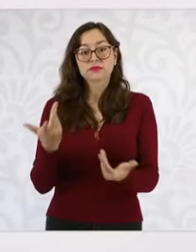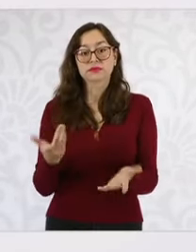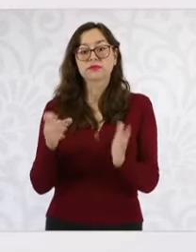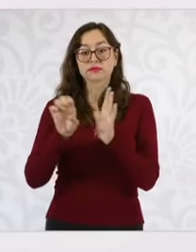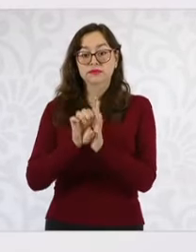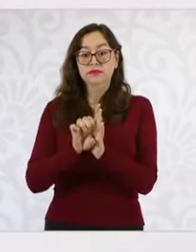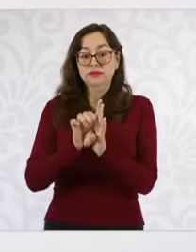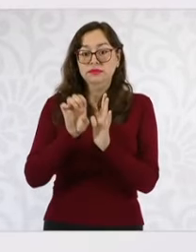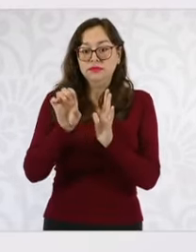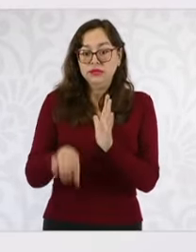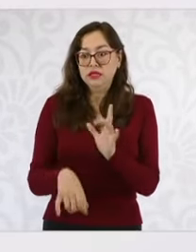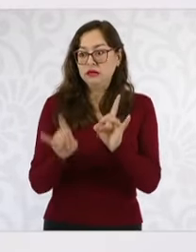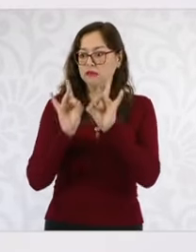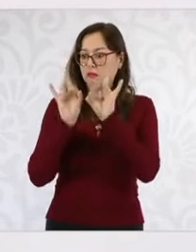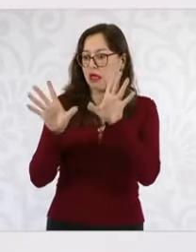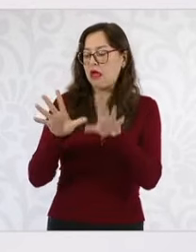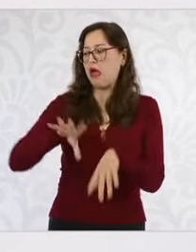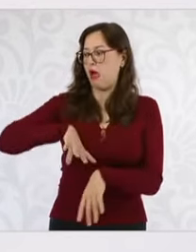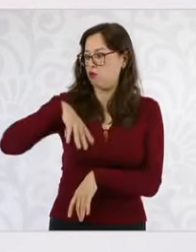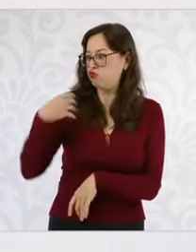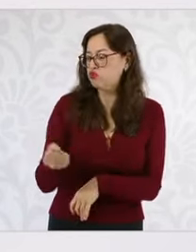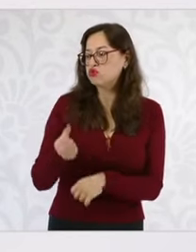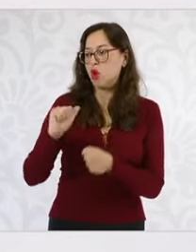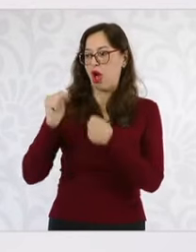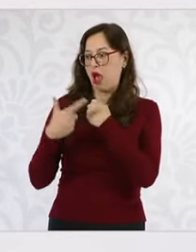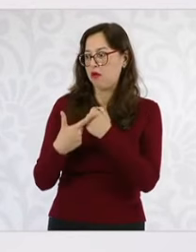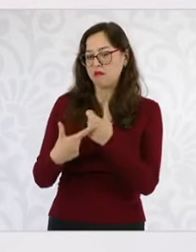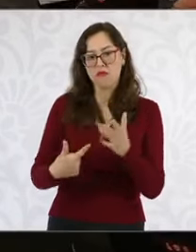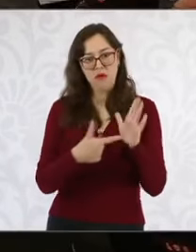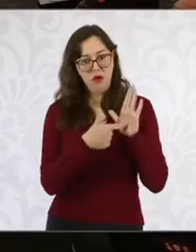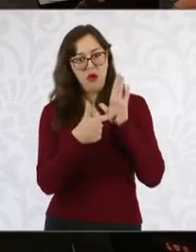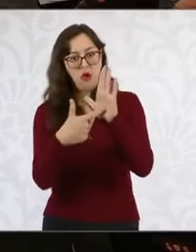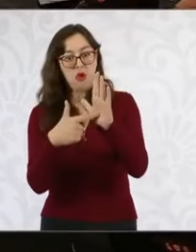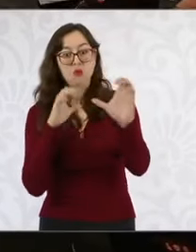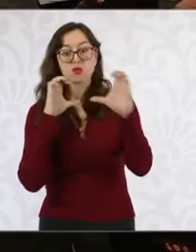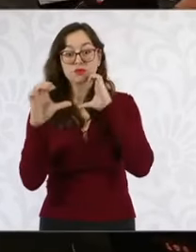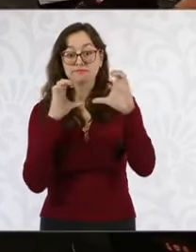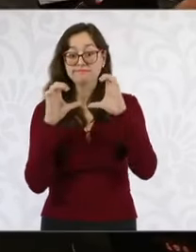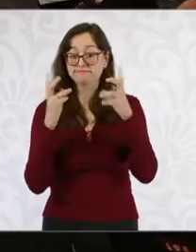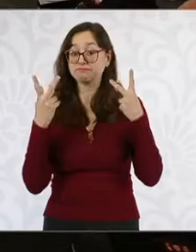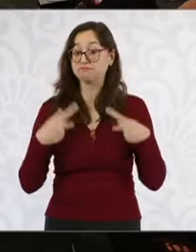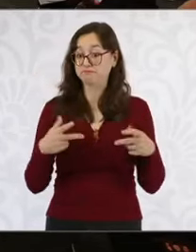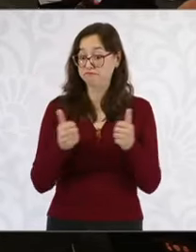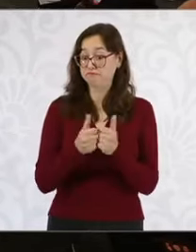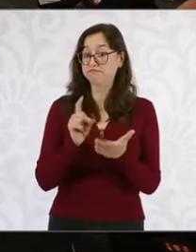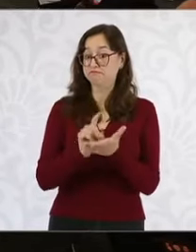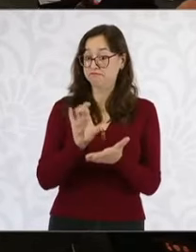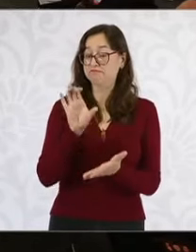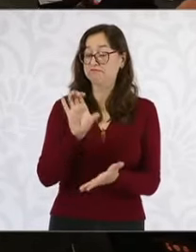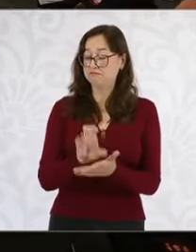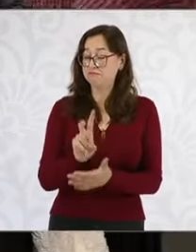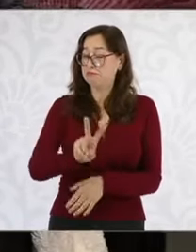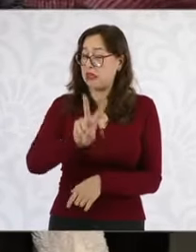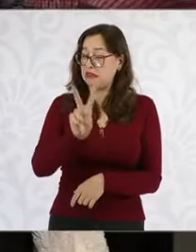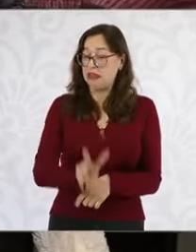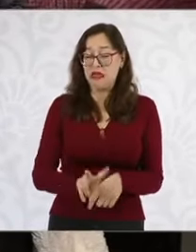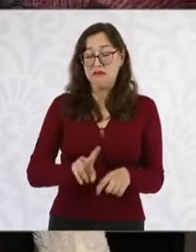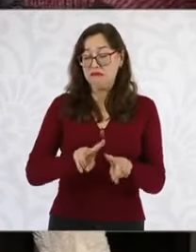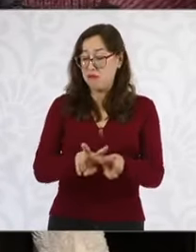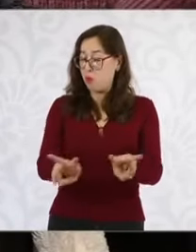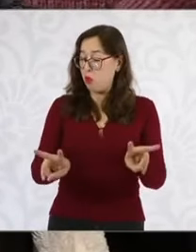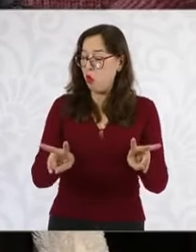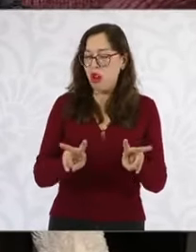para denunciar un abuso. Y las personas con discapacidad, créame, estamos entre la población más vulnerable.